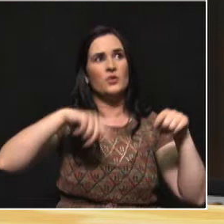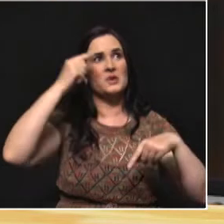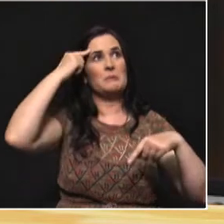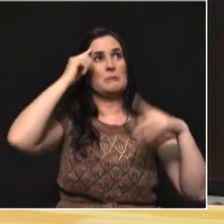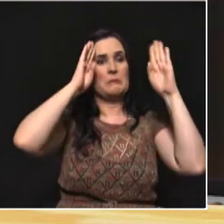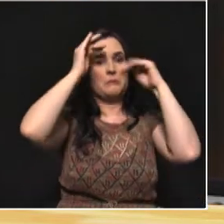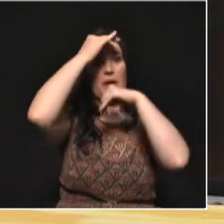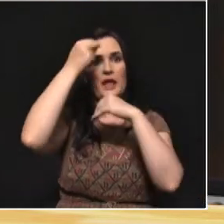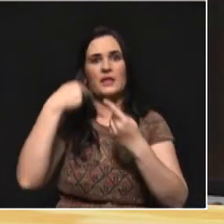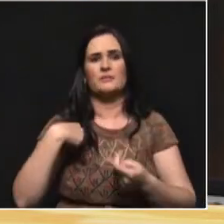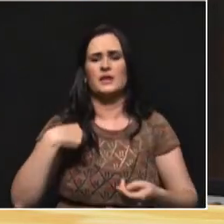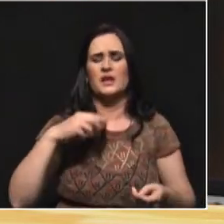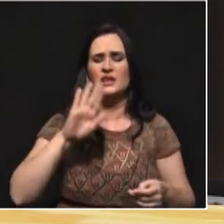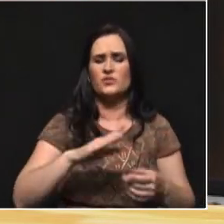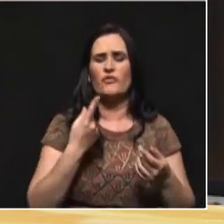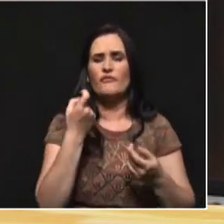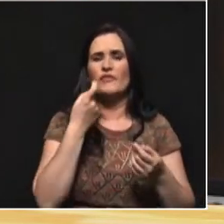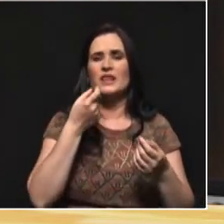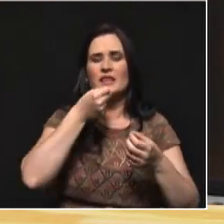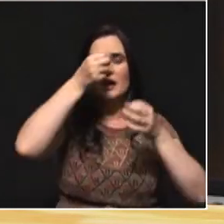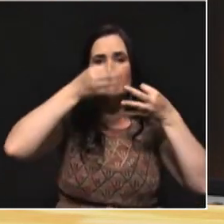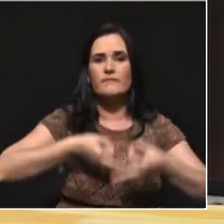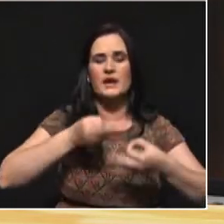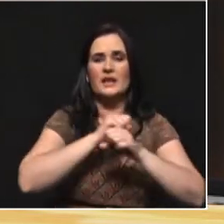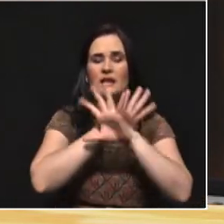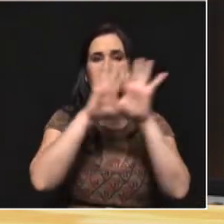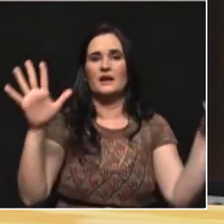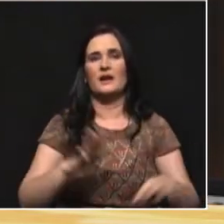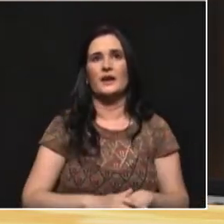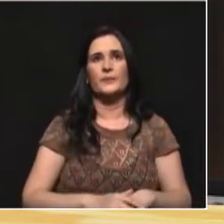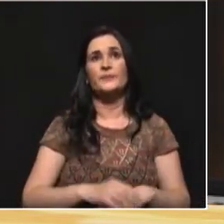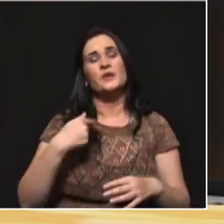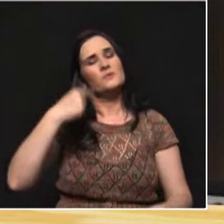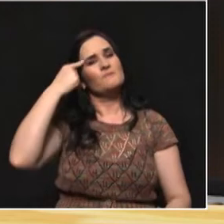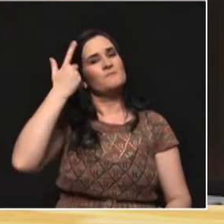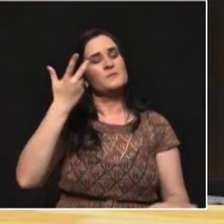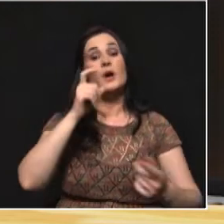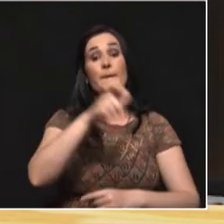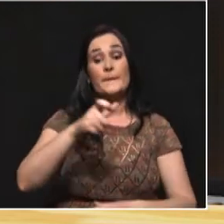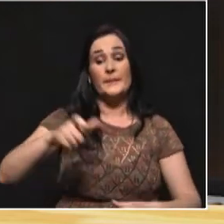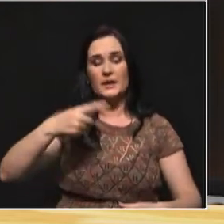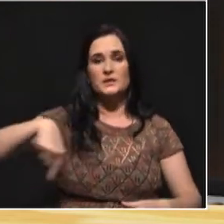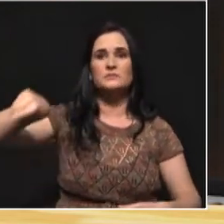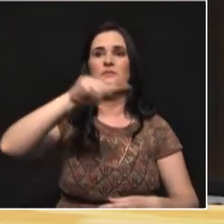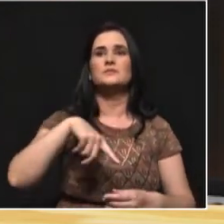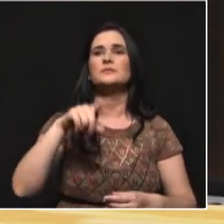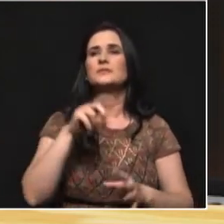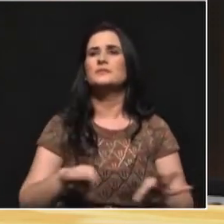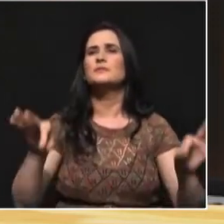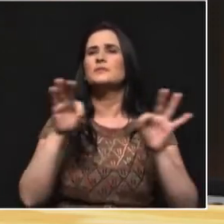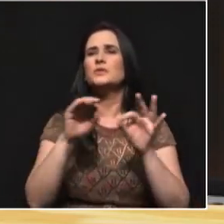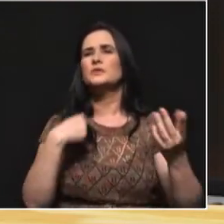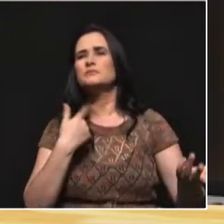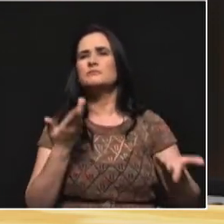mentiras. Entonces, también ahí hay un reto y yo qué digo, hombre, el ciudadano debe empezar por contrastar la